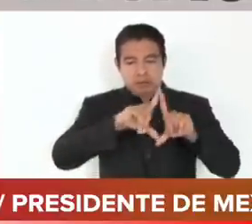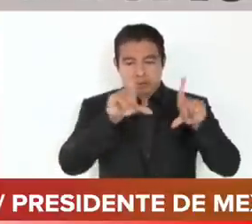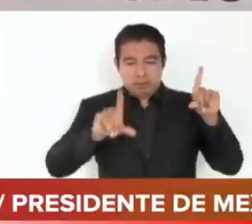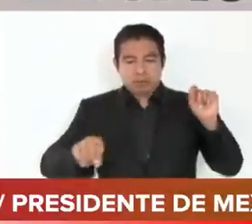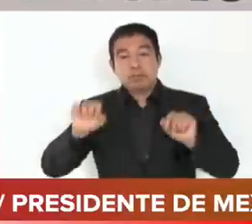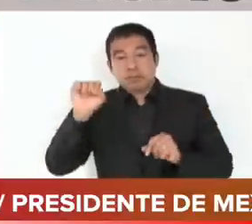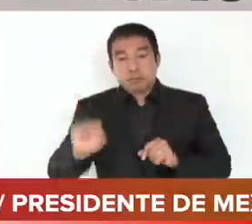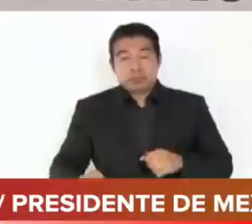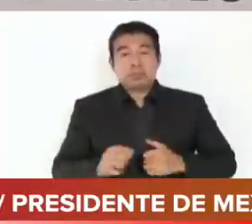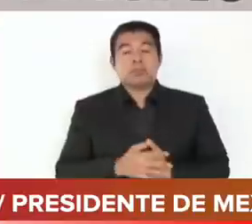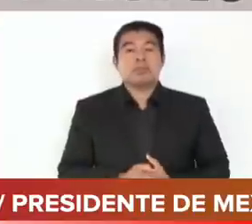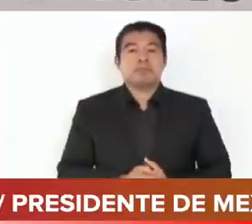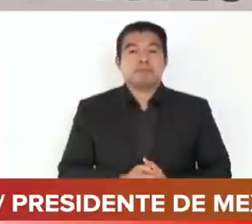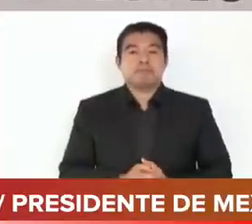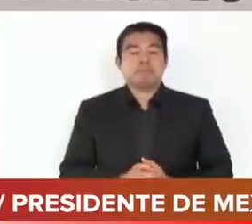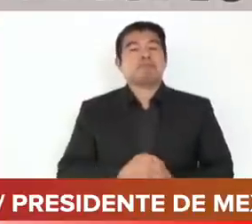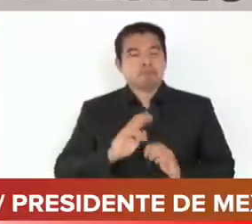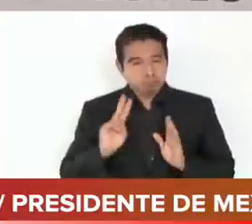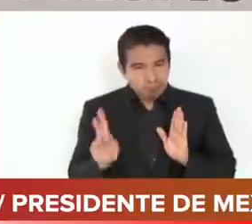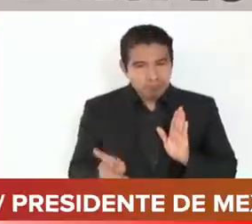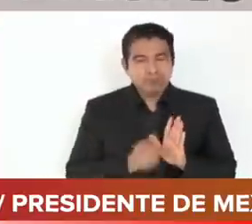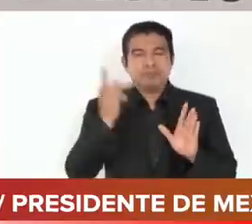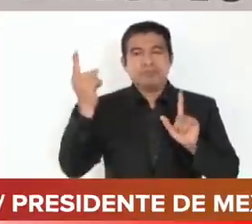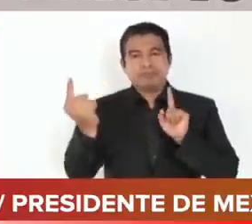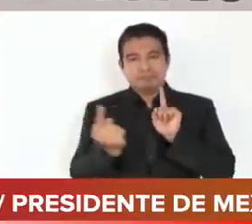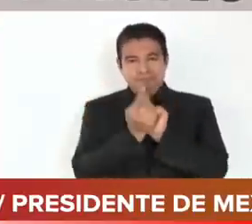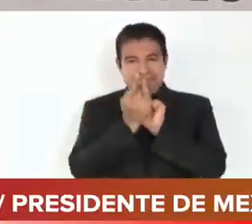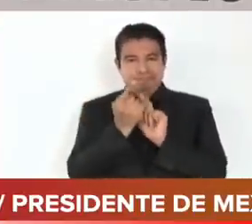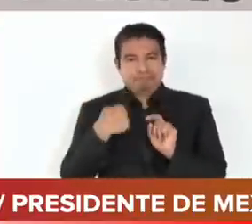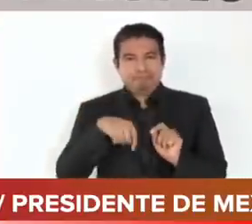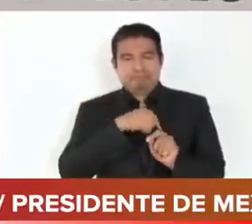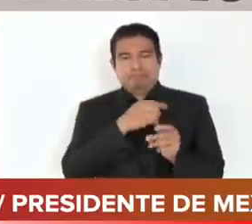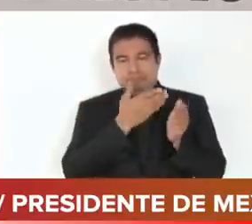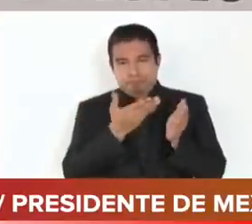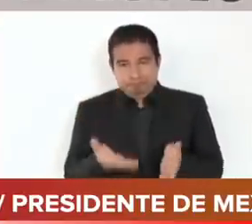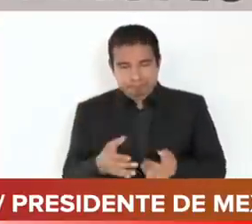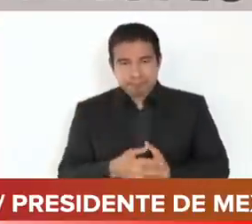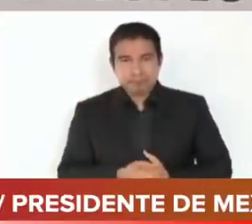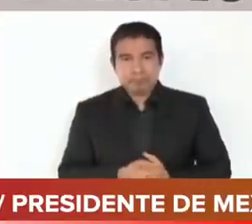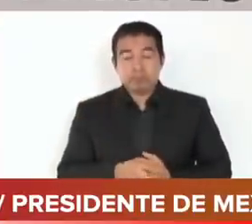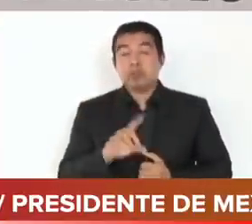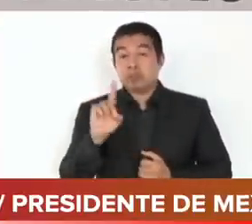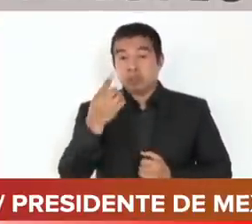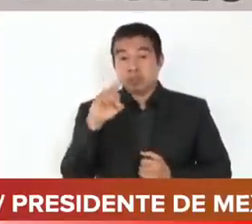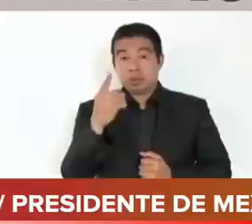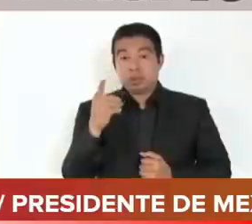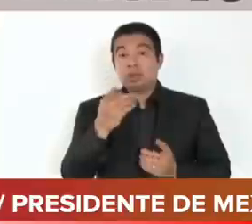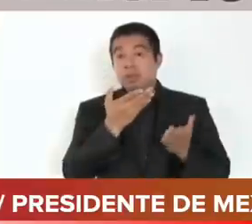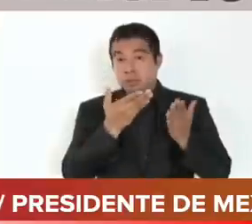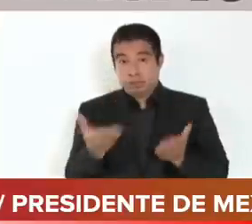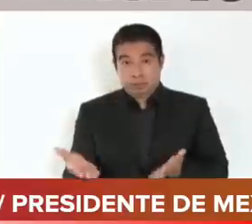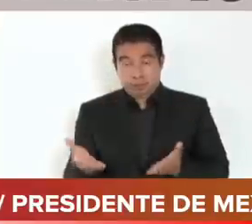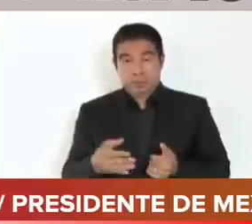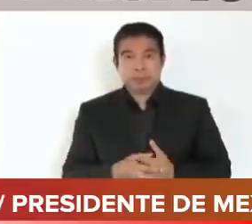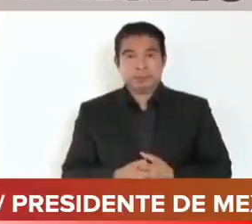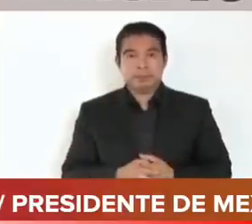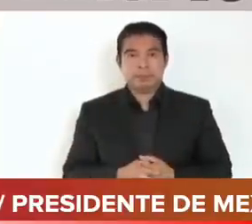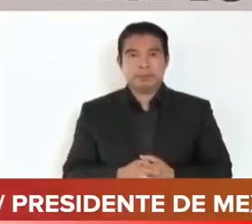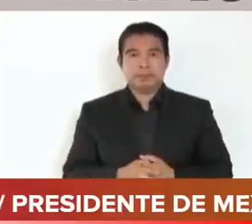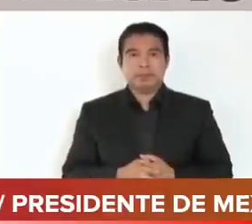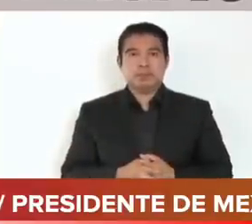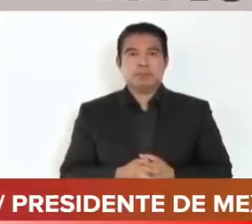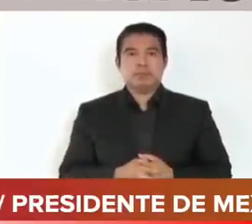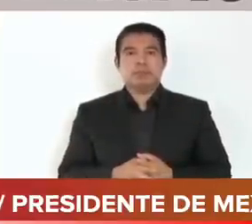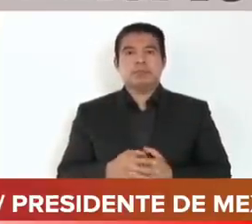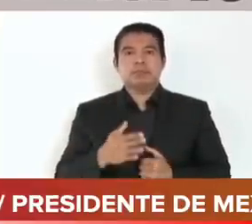Nos vamos a volver a encontrar en diciembre, vamos a